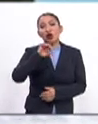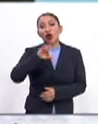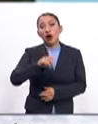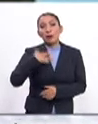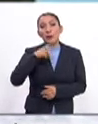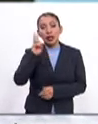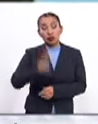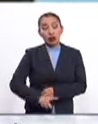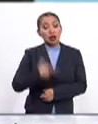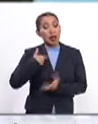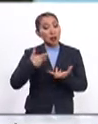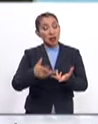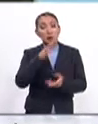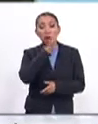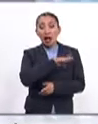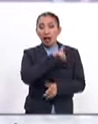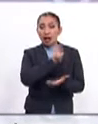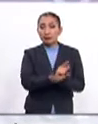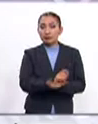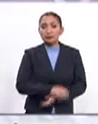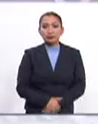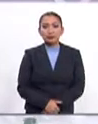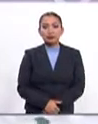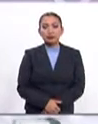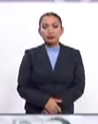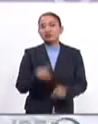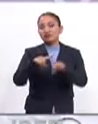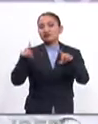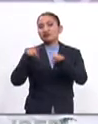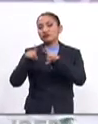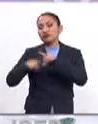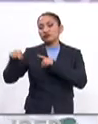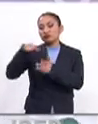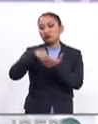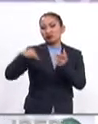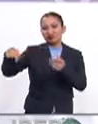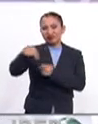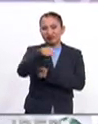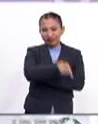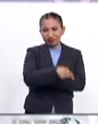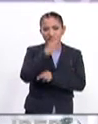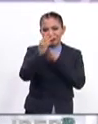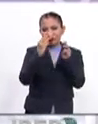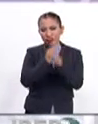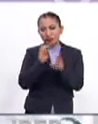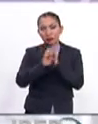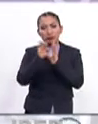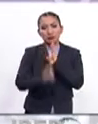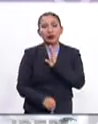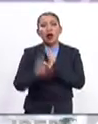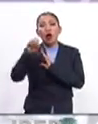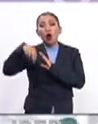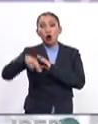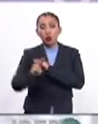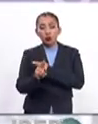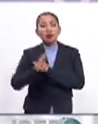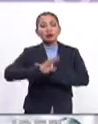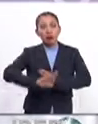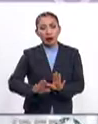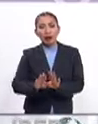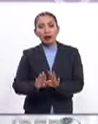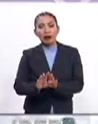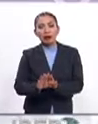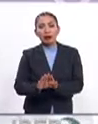Venezuela. Y es un camino ilegal. Y varias instancias en el mundo, como la Organización de las Naciones Unidas, pues ya